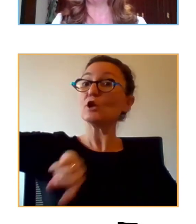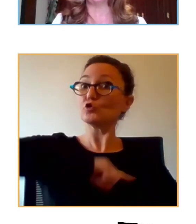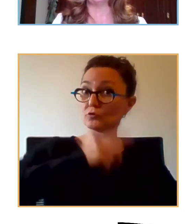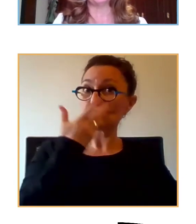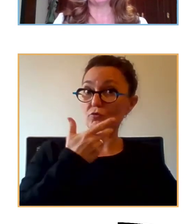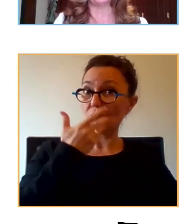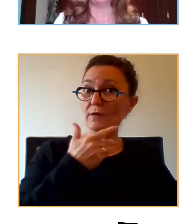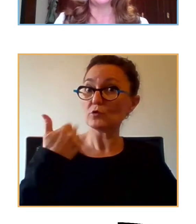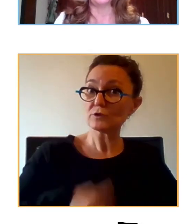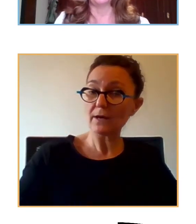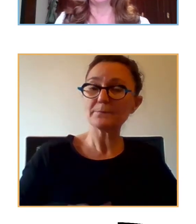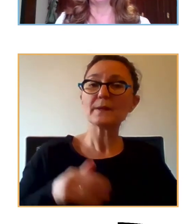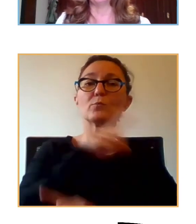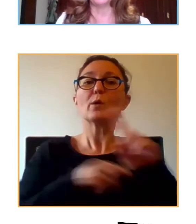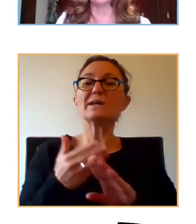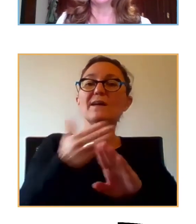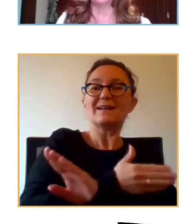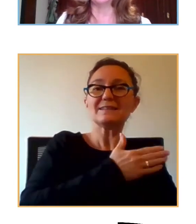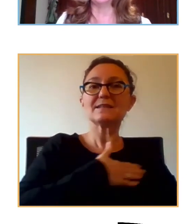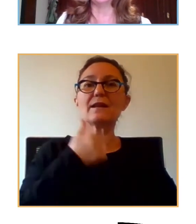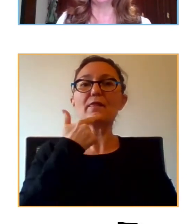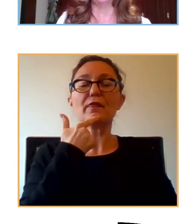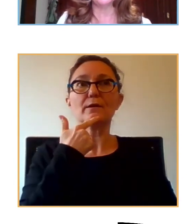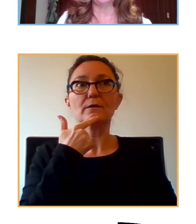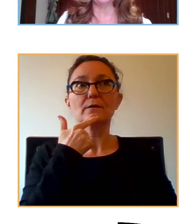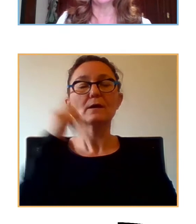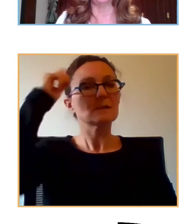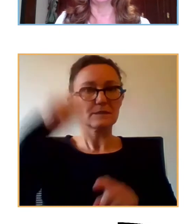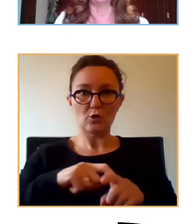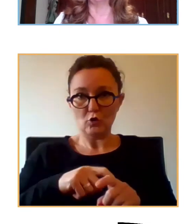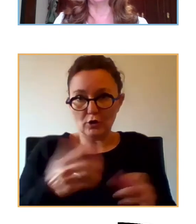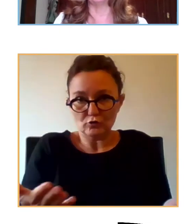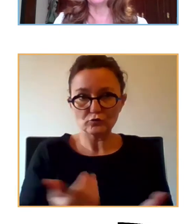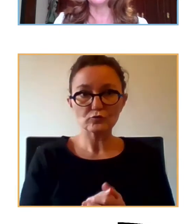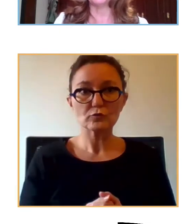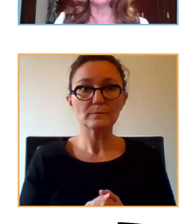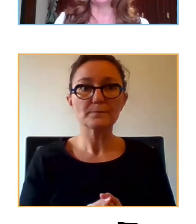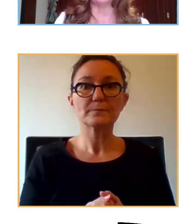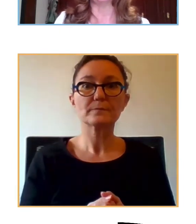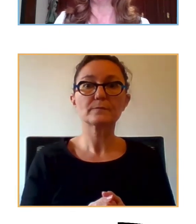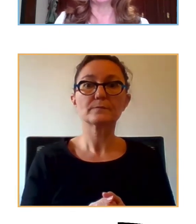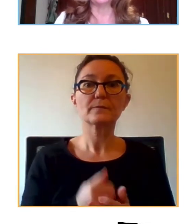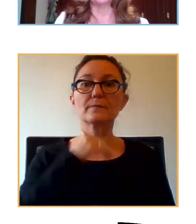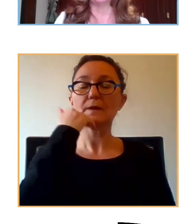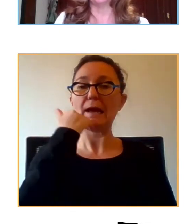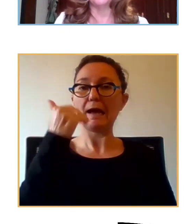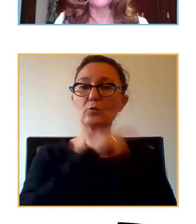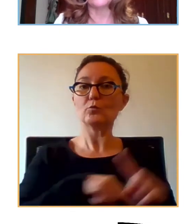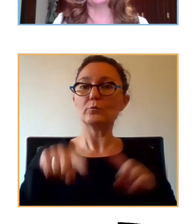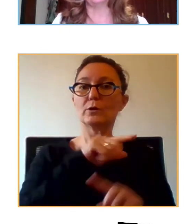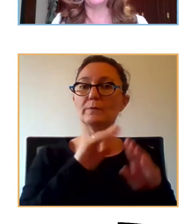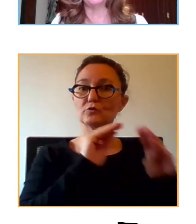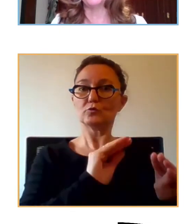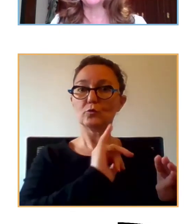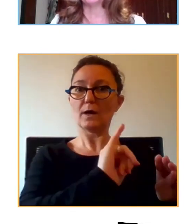centros. Problemas previos me refiero a problemas psicológicos, algún tipo de afectación. Pues estos niños ya